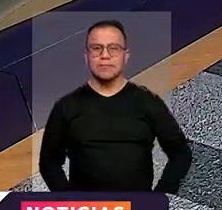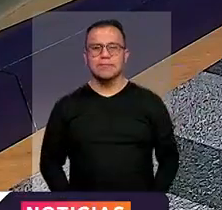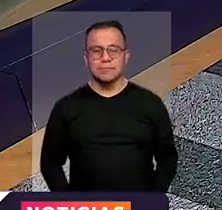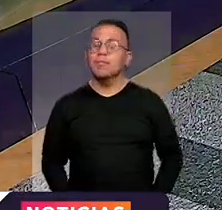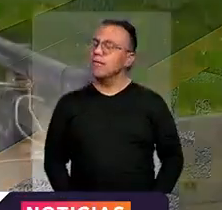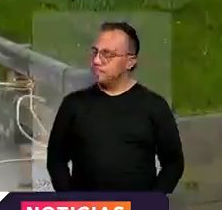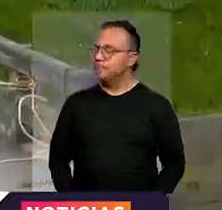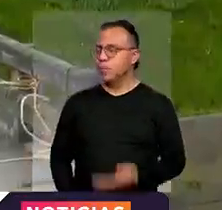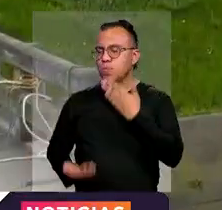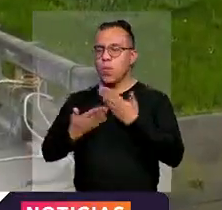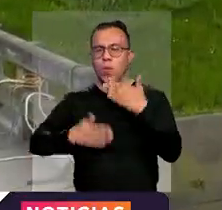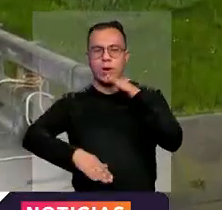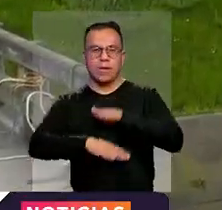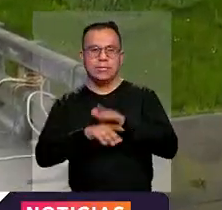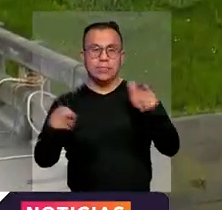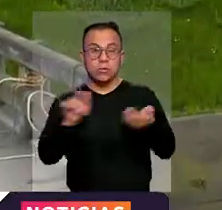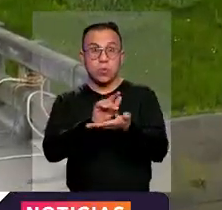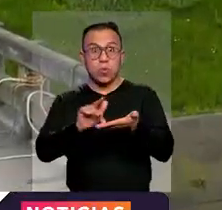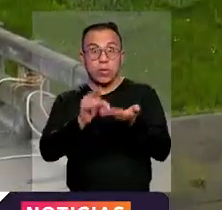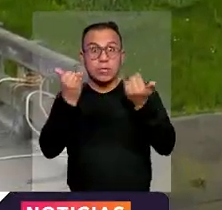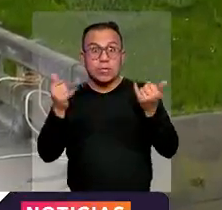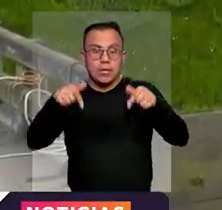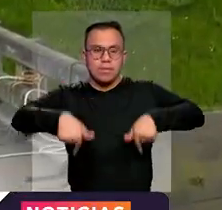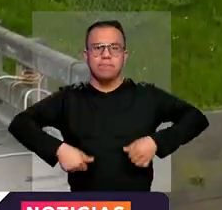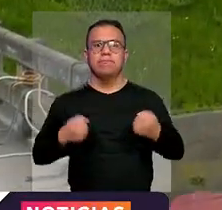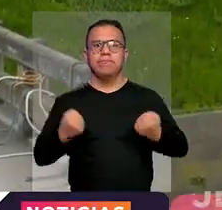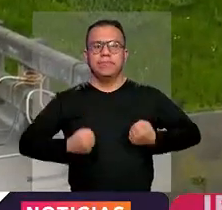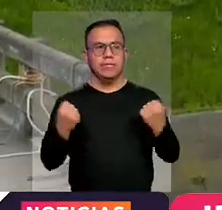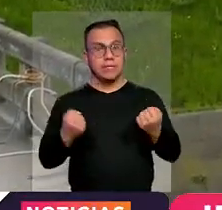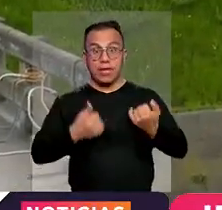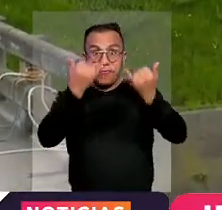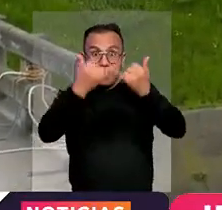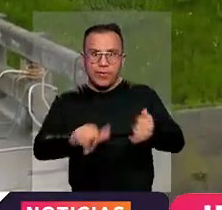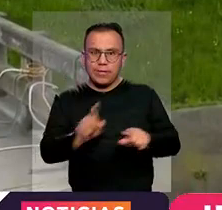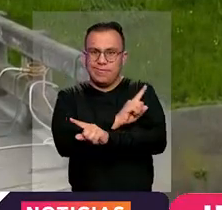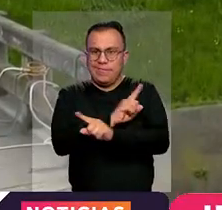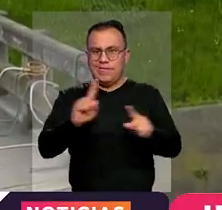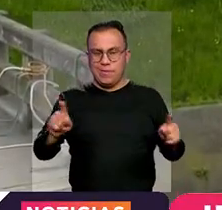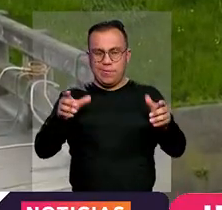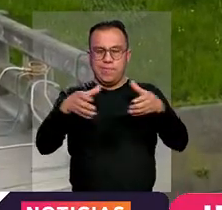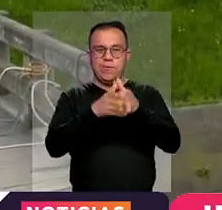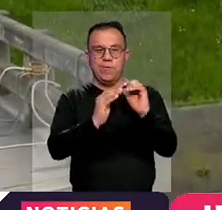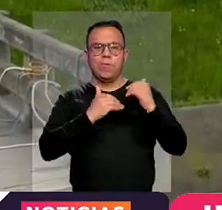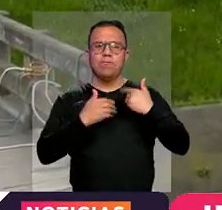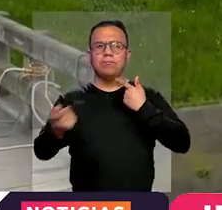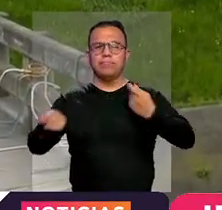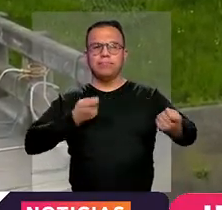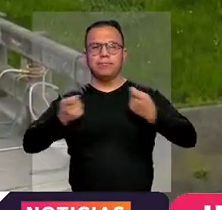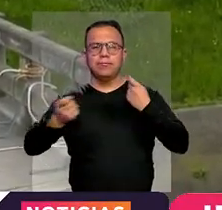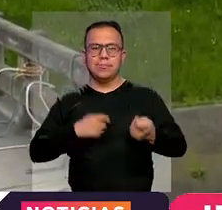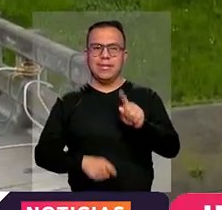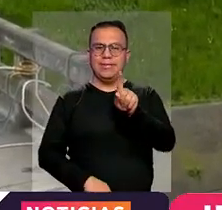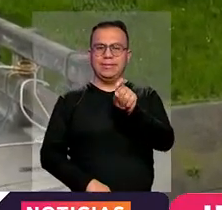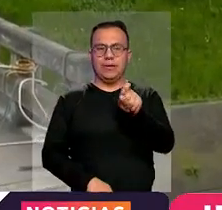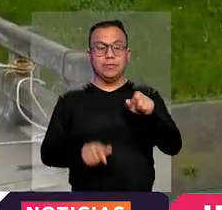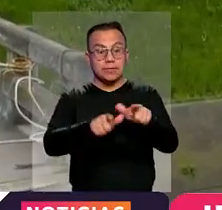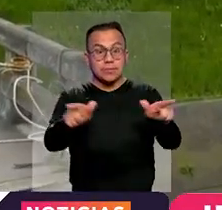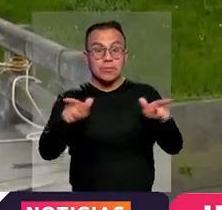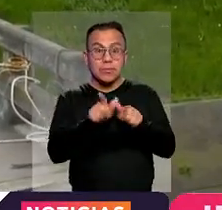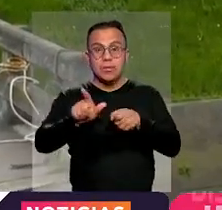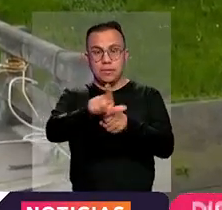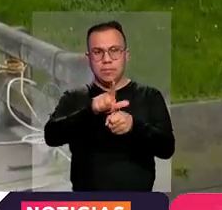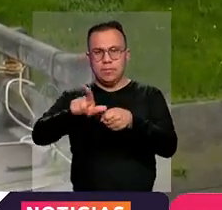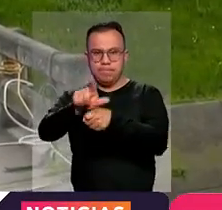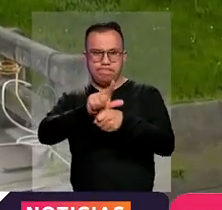Así es, buenas tardes. Las emergencias por las lluvias en Bogotá no cesan. El IDJER entregó un balance de seis localidades que se encuentran